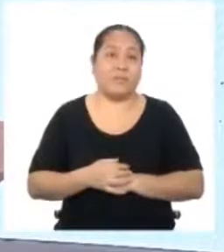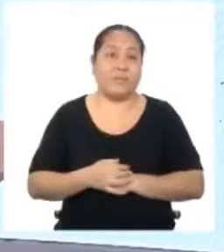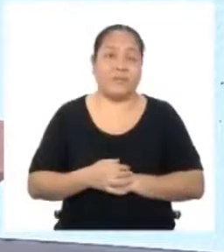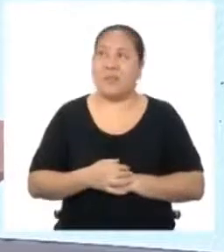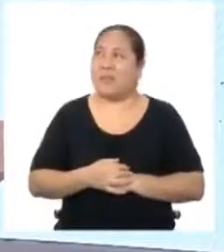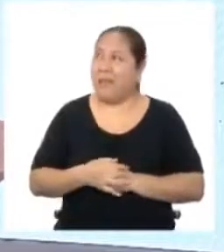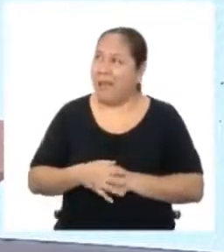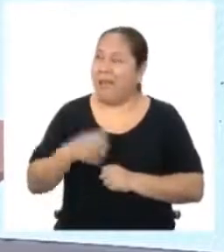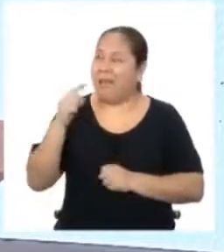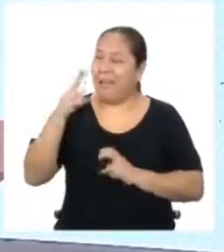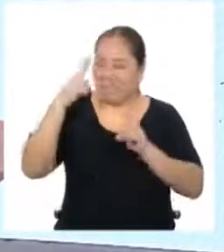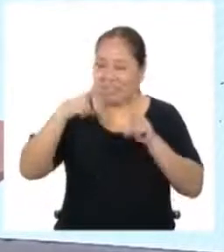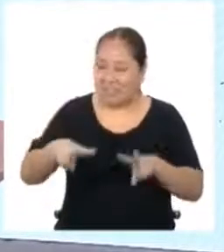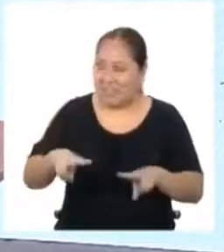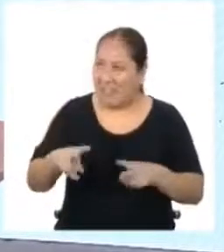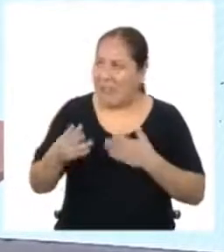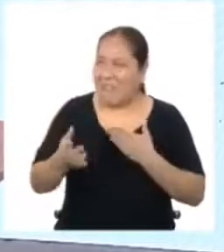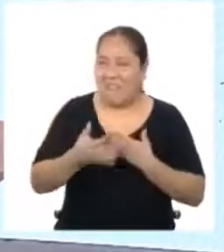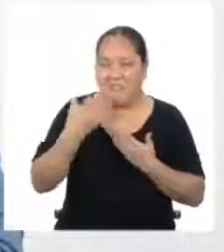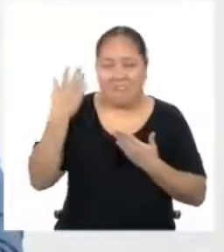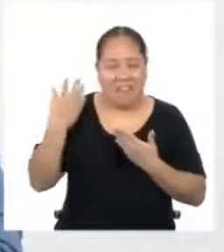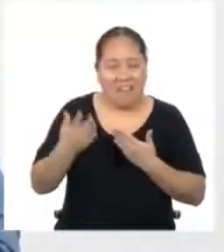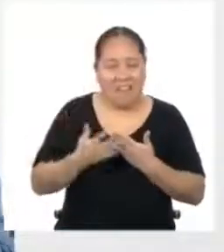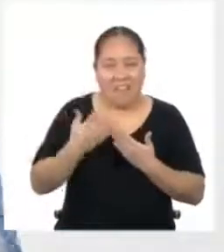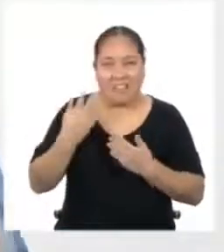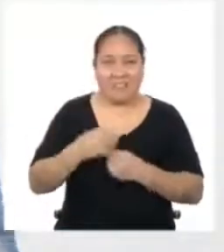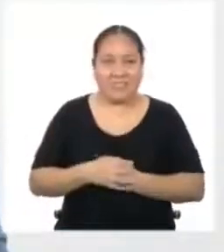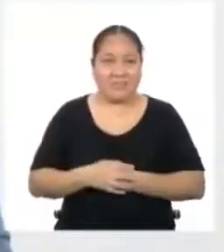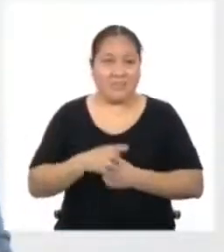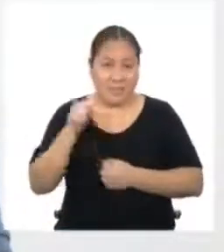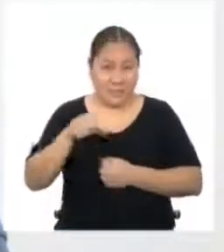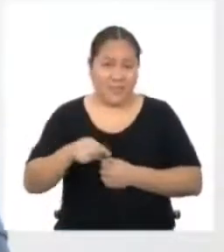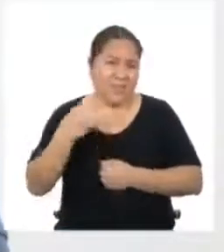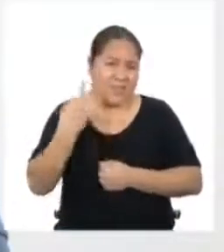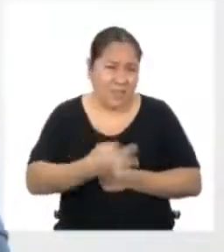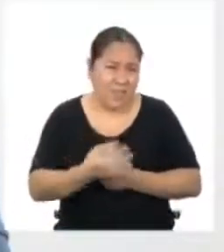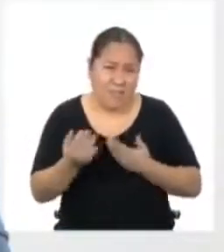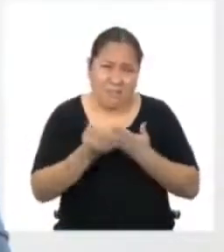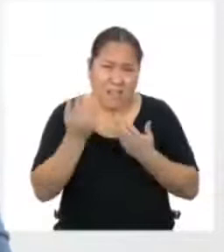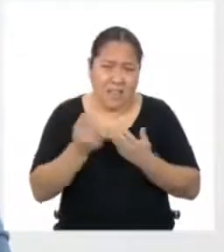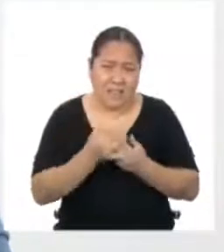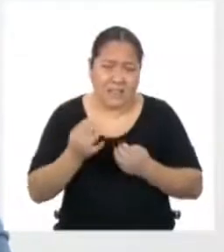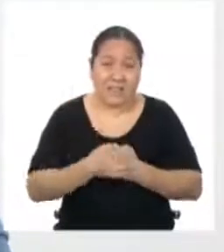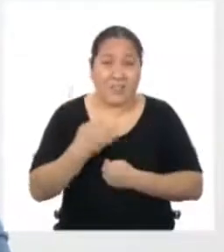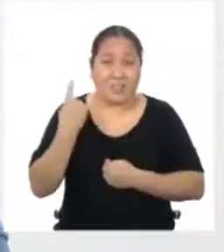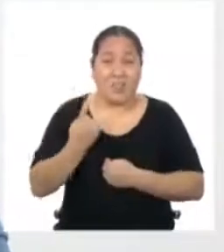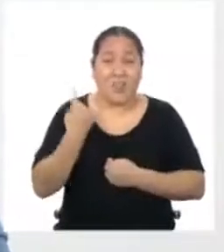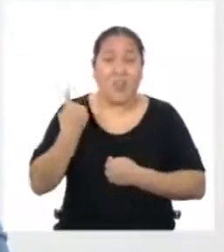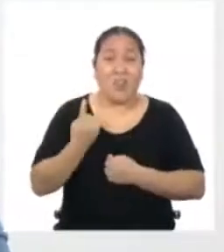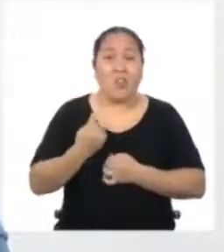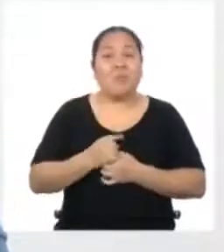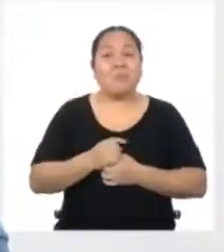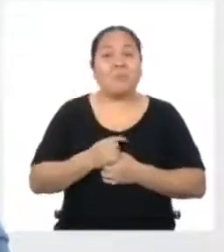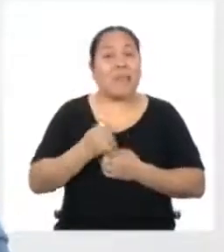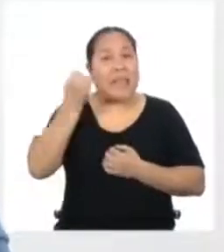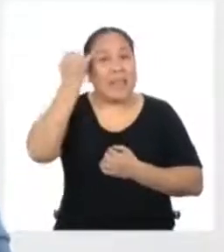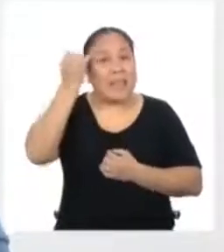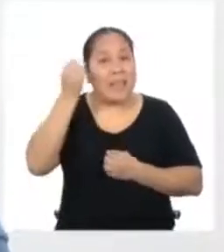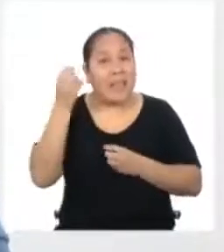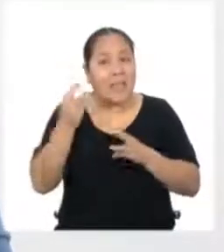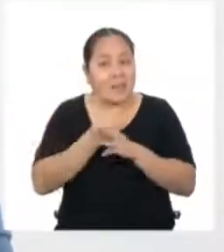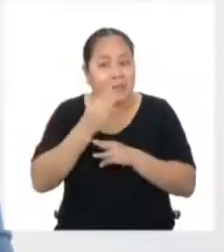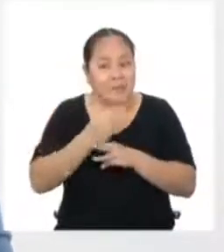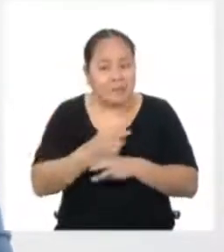Usted hace que todo parezca tan fácil Es que lo es El truco para las matemáticas es aplicar nuestra